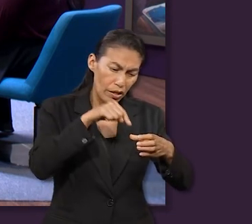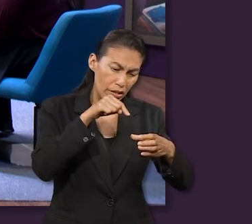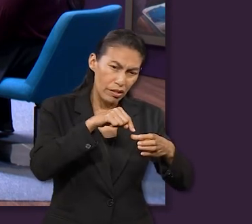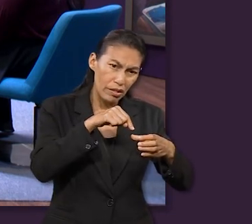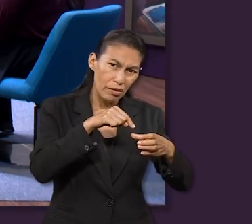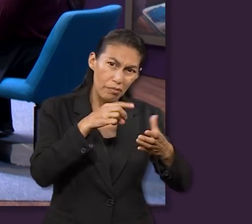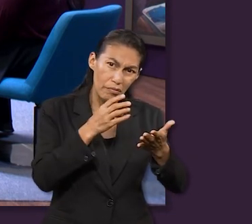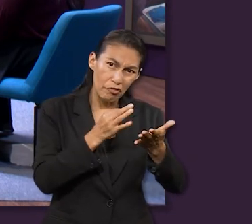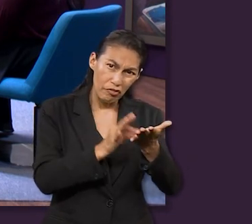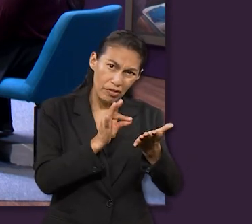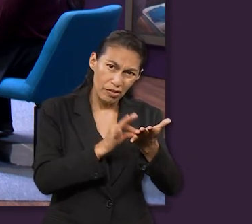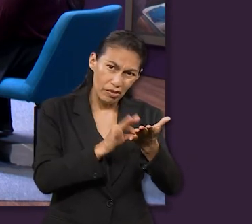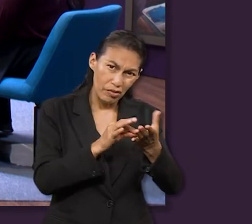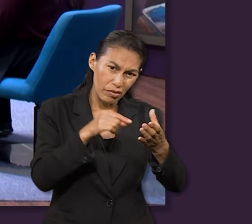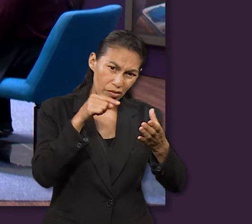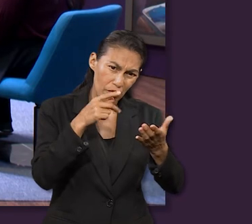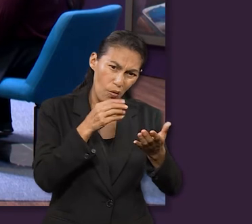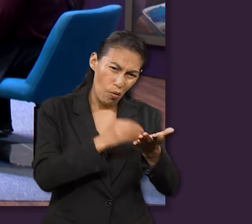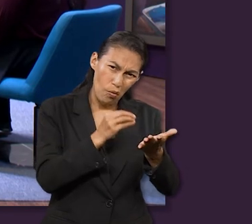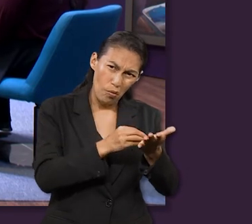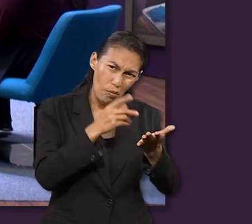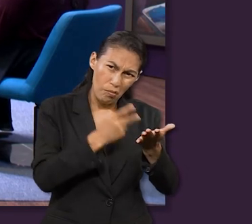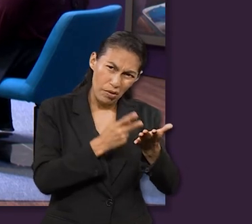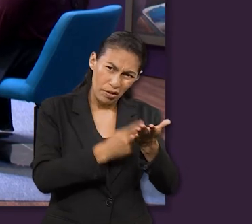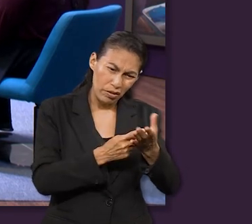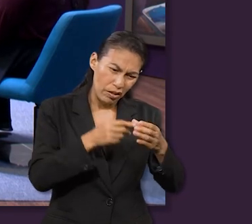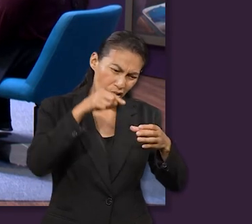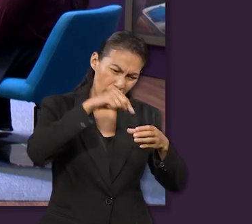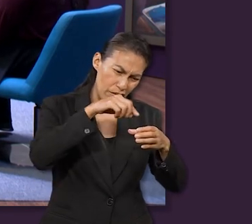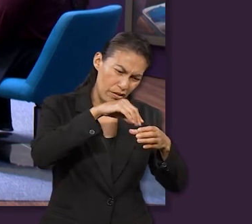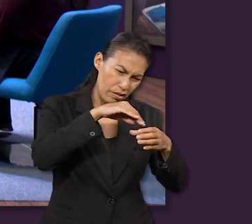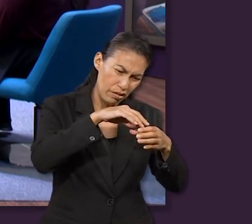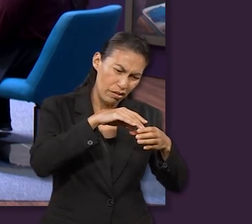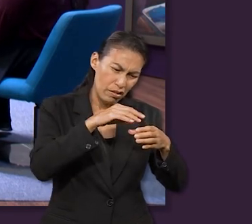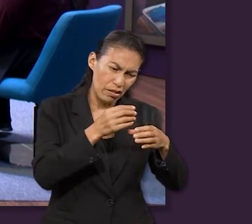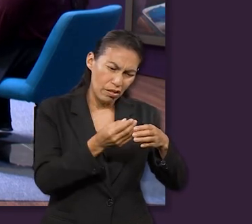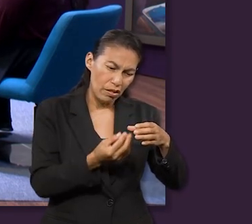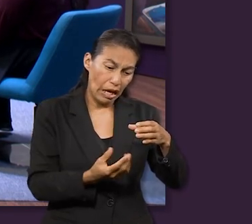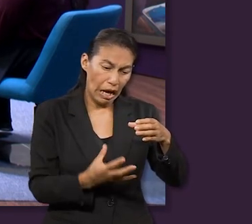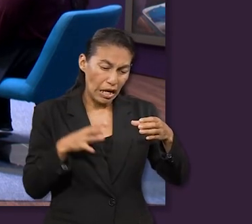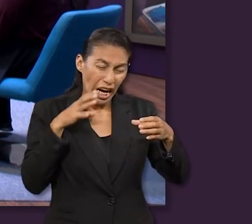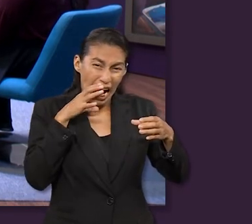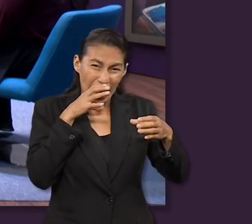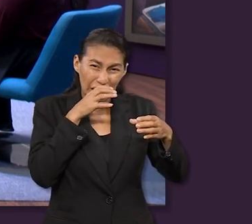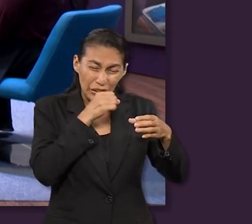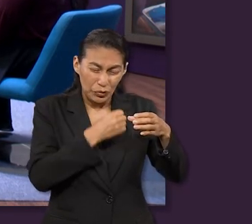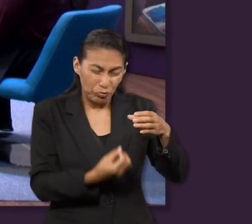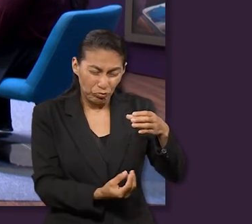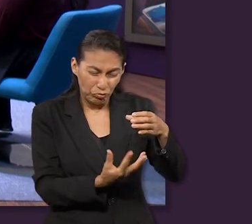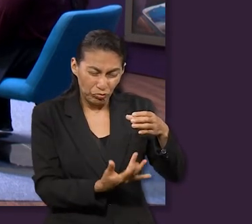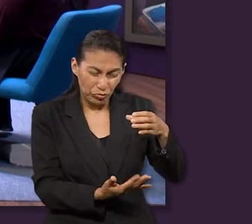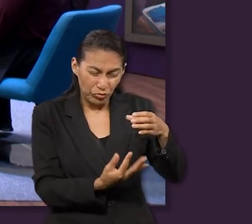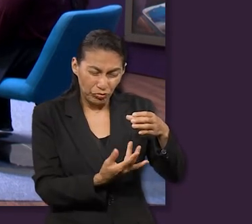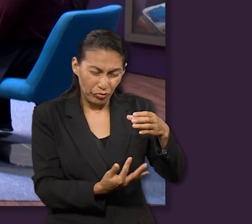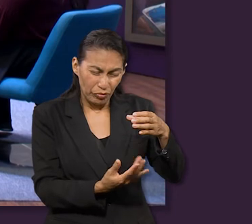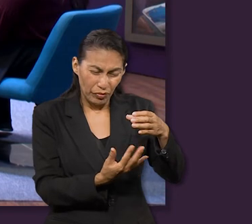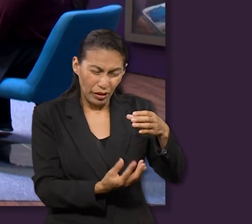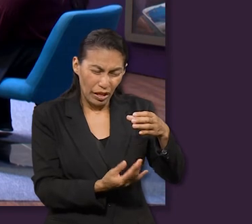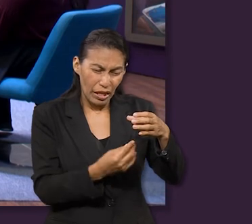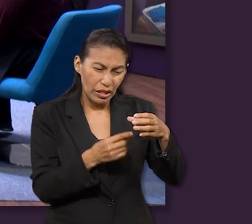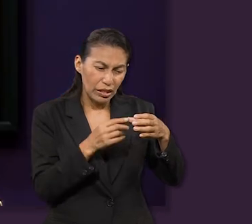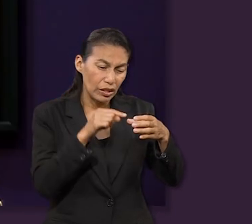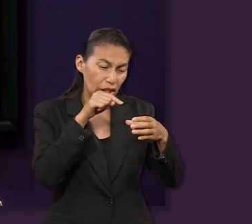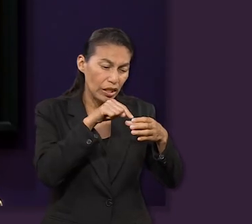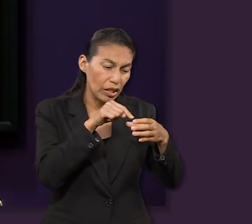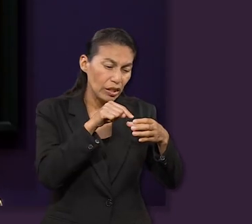metal se refina a través del calor aplicado en el crisol, el metal se separa de las impurezas. Y entonces el